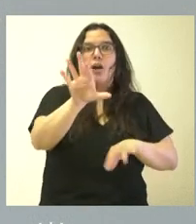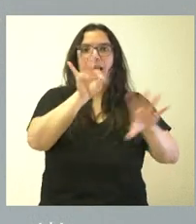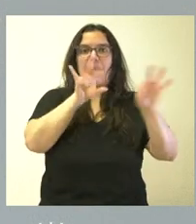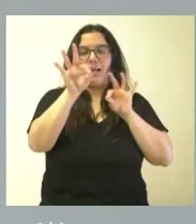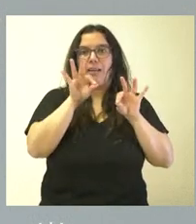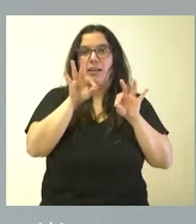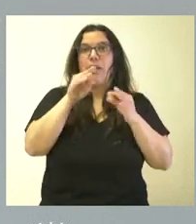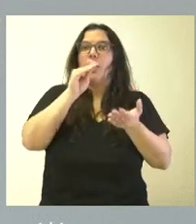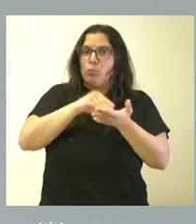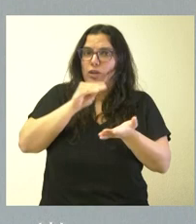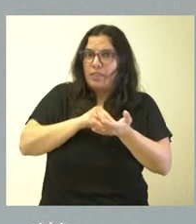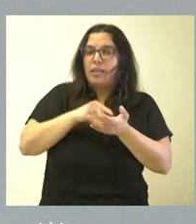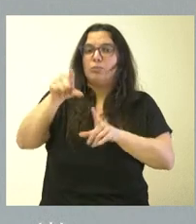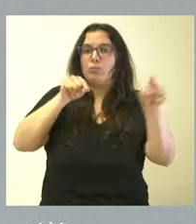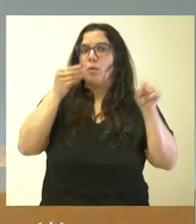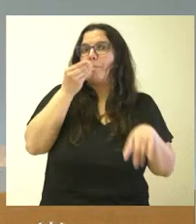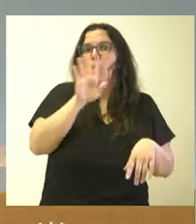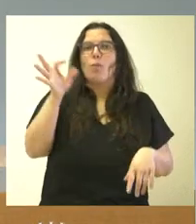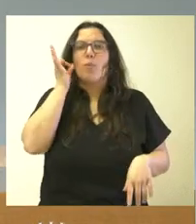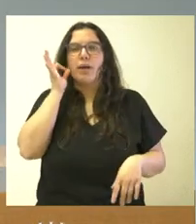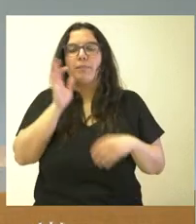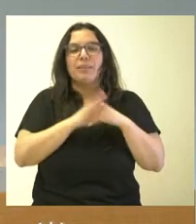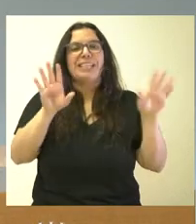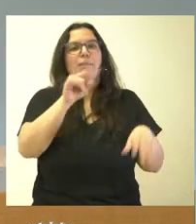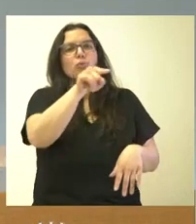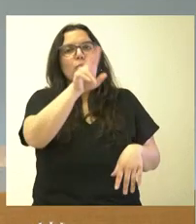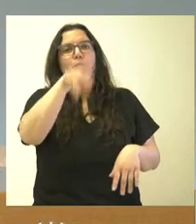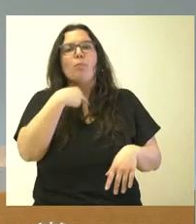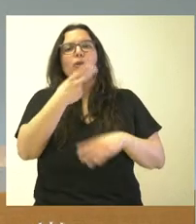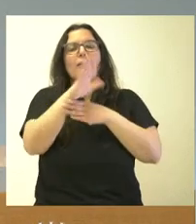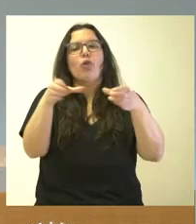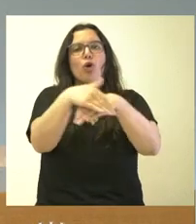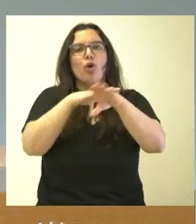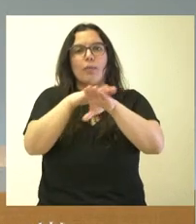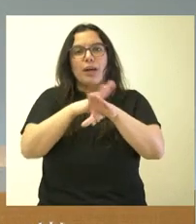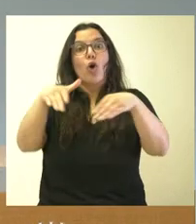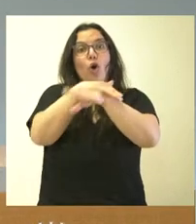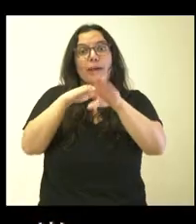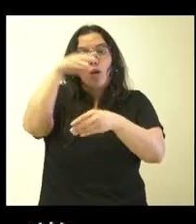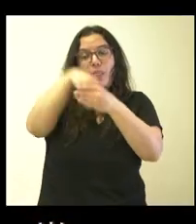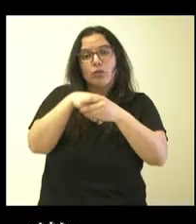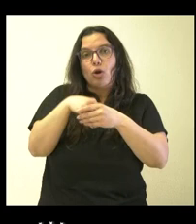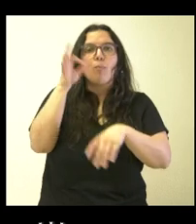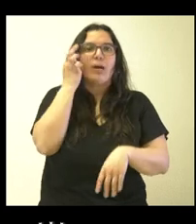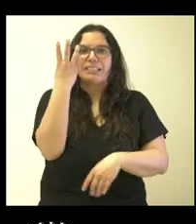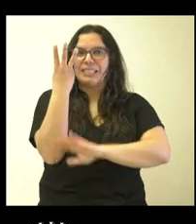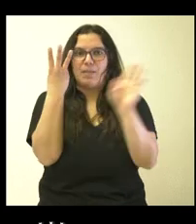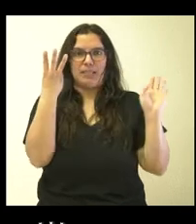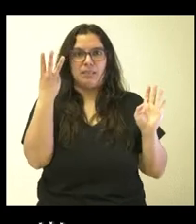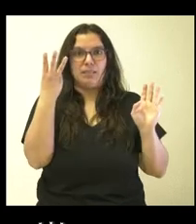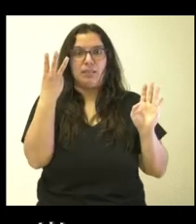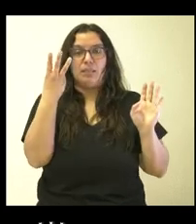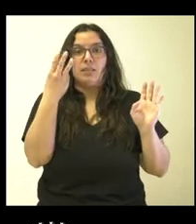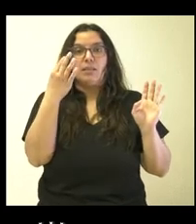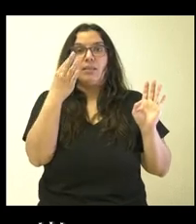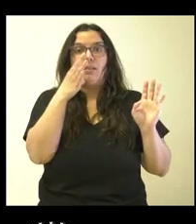casos las personas mejores son mujeres. Sí, pero es usted el portavoz del Gobierno. En este Gobierno solo hay tres mujeres. El hecho de que incluyan a mujeres